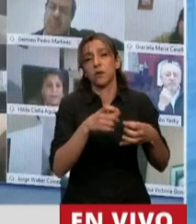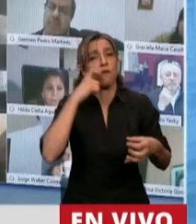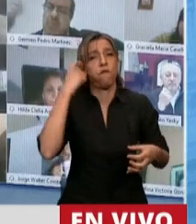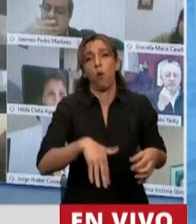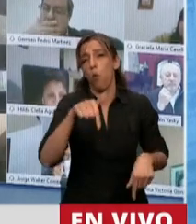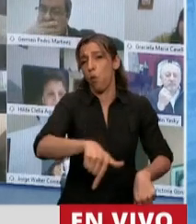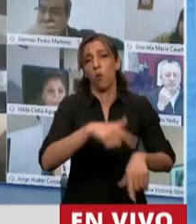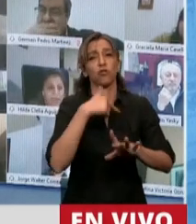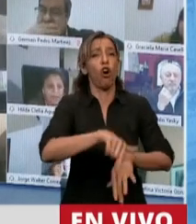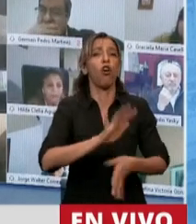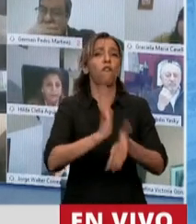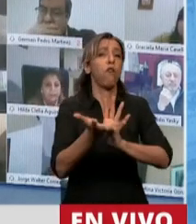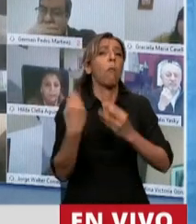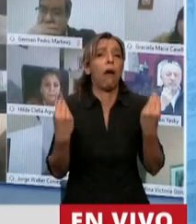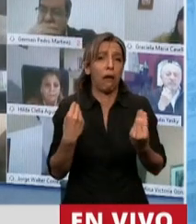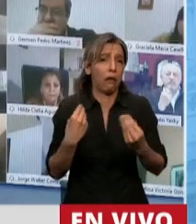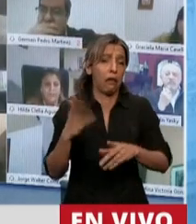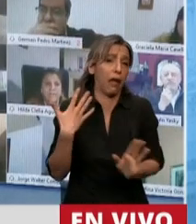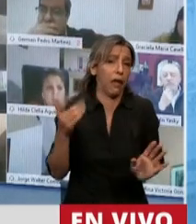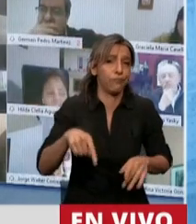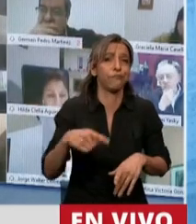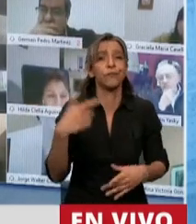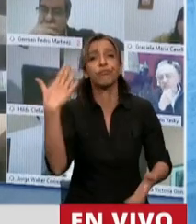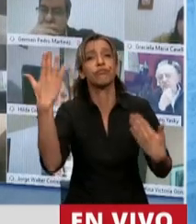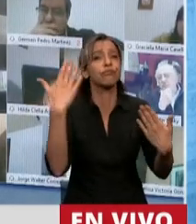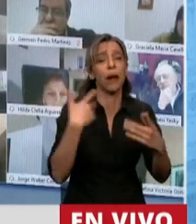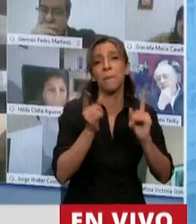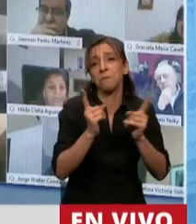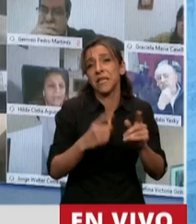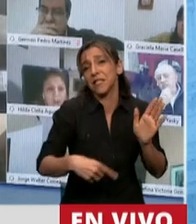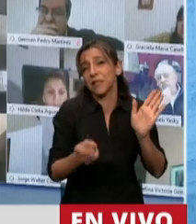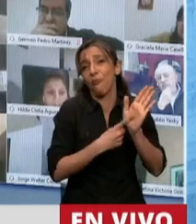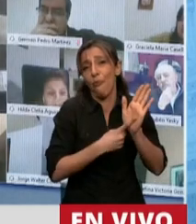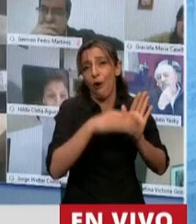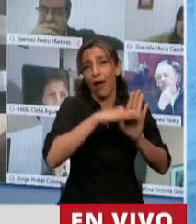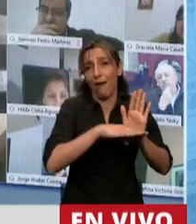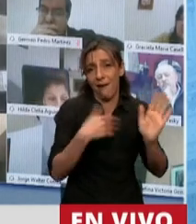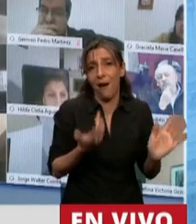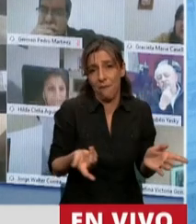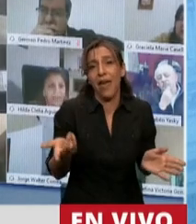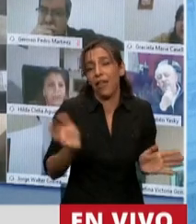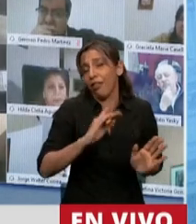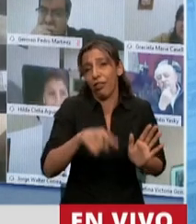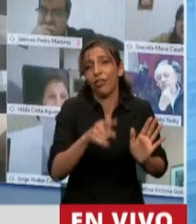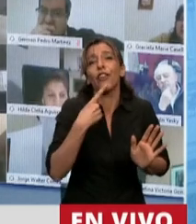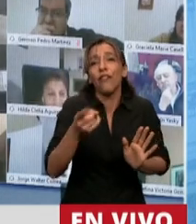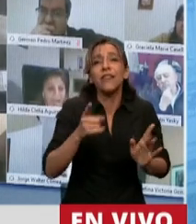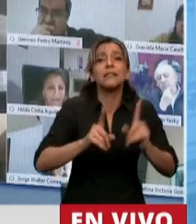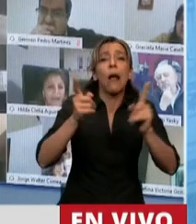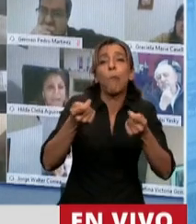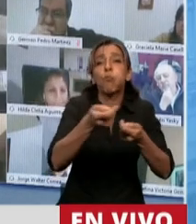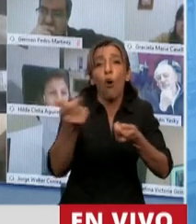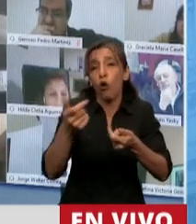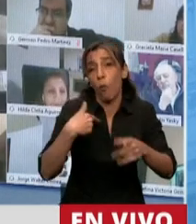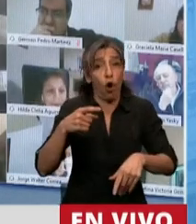manifestaciones en minorías del artículo 36 bis de nuestro reglamento, porque no se constituyó el